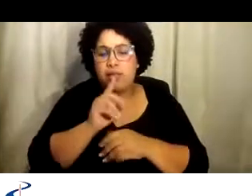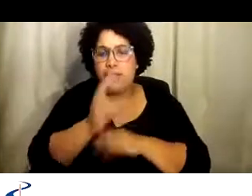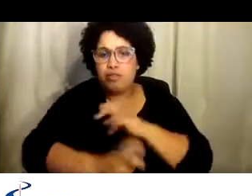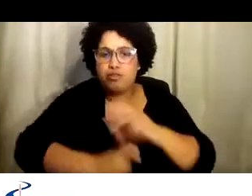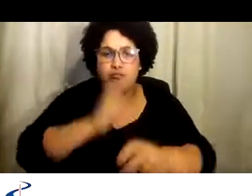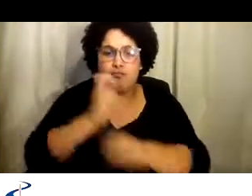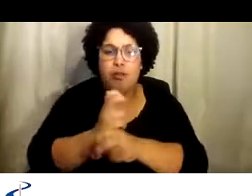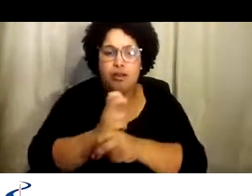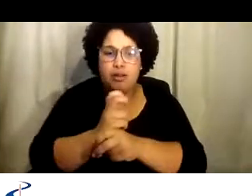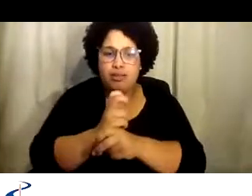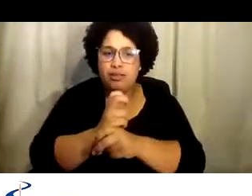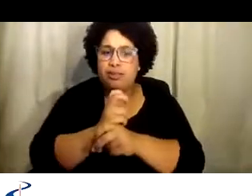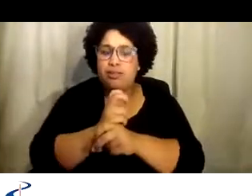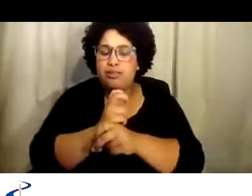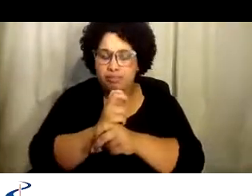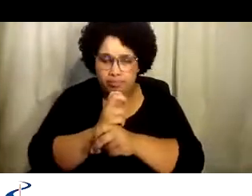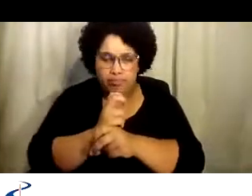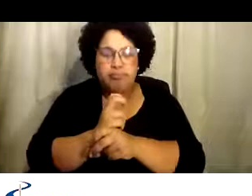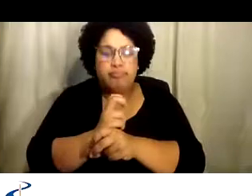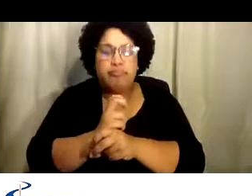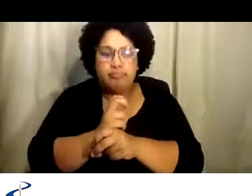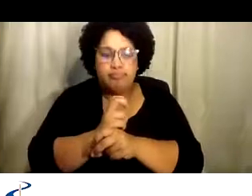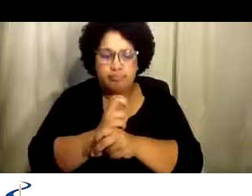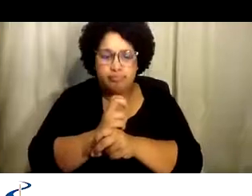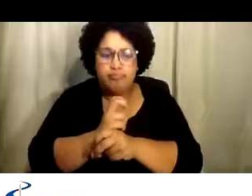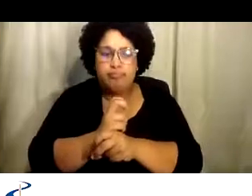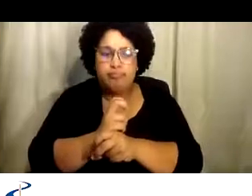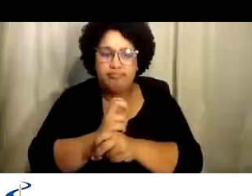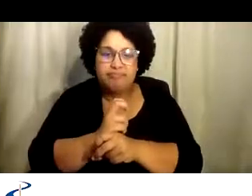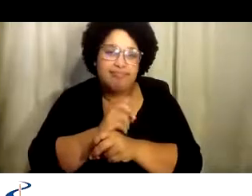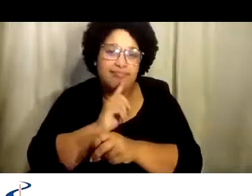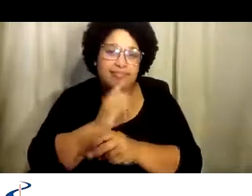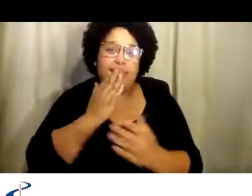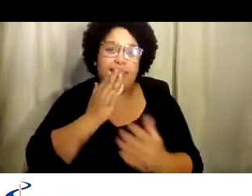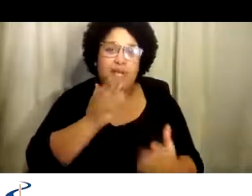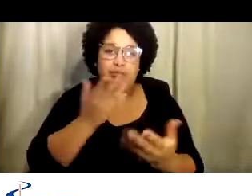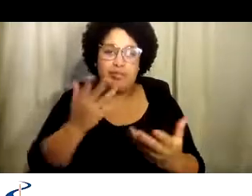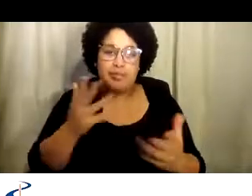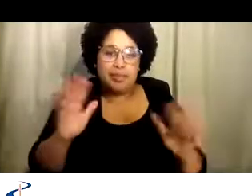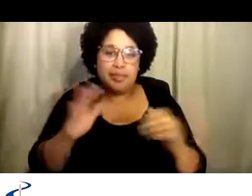Y por su arduo trabajo, es todo.